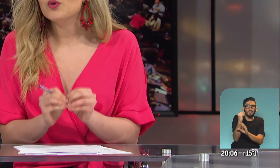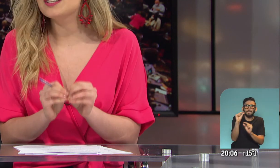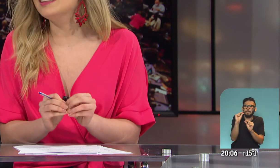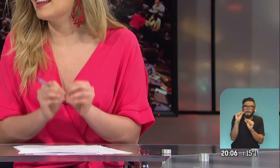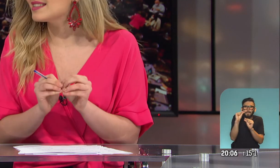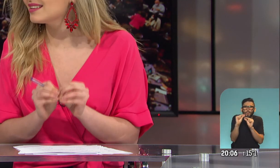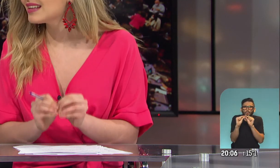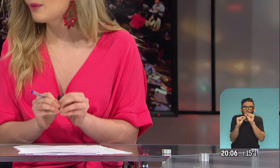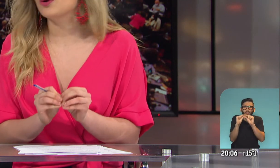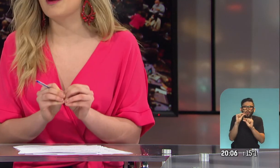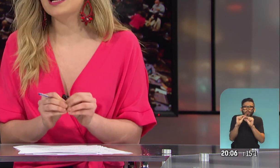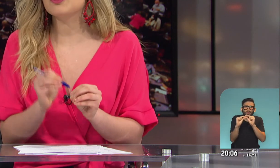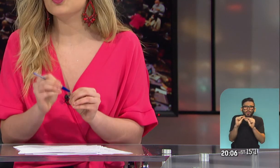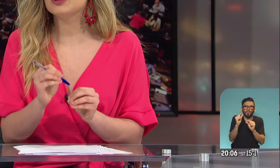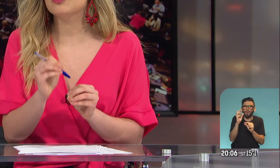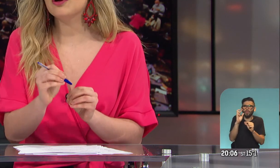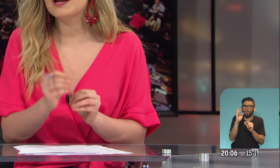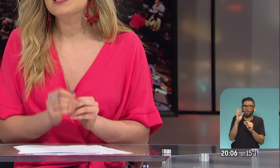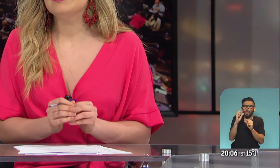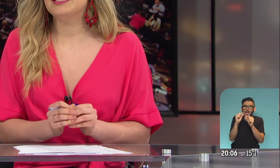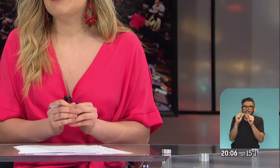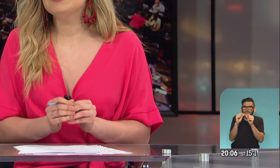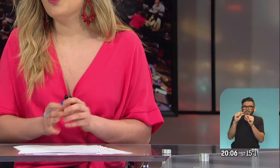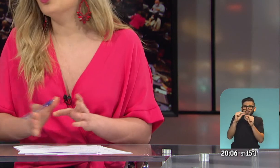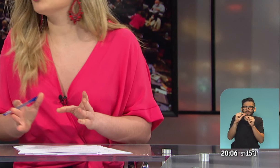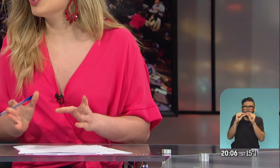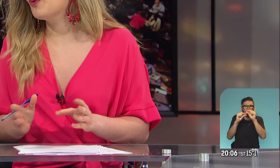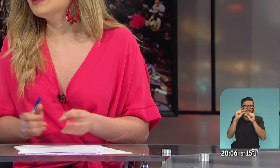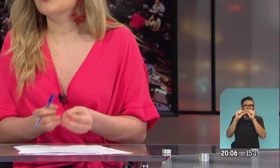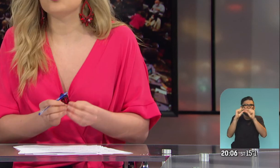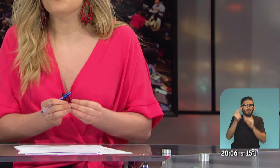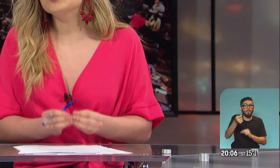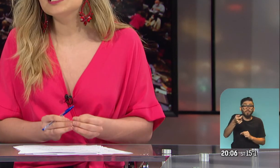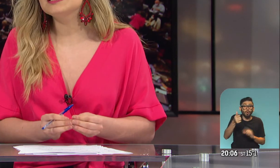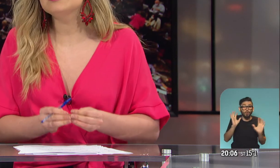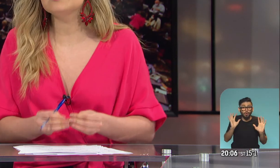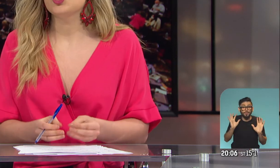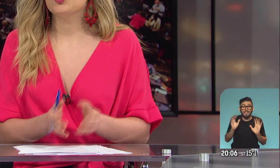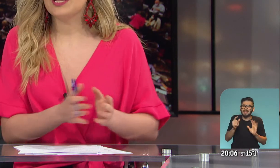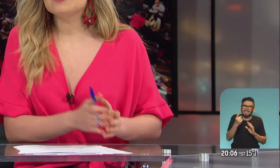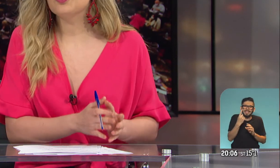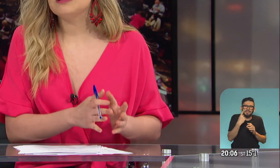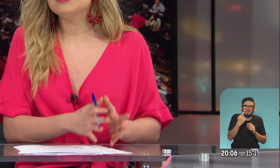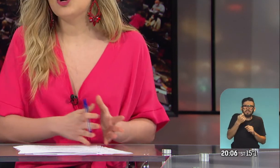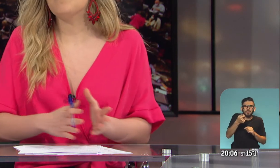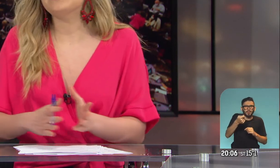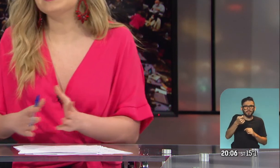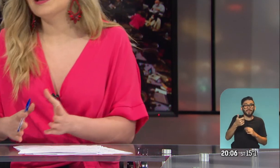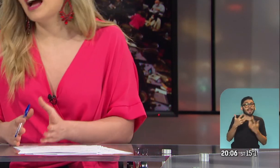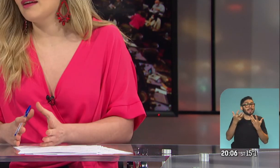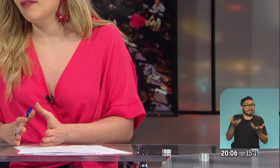muy, muy chiquitas de centavos nomás que va subiendo el dólar diariamente. Uno no se da cuenta, son muy chiquititas. Lo que hace justamente